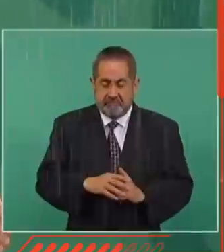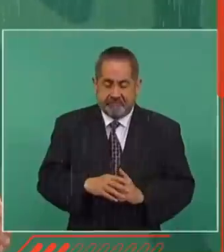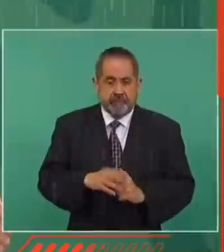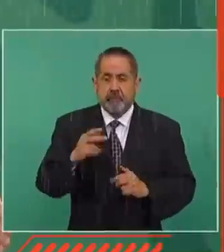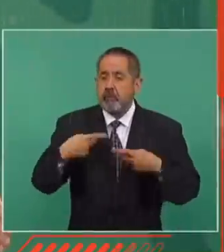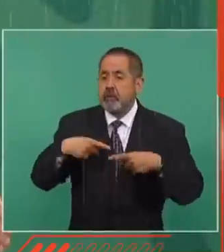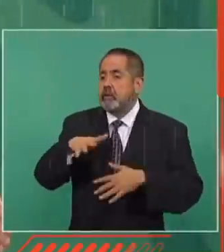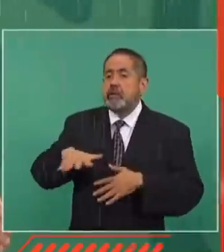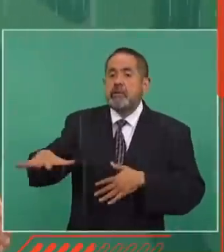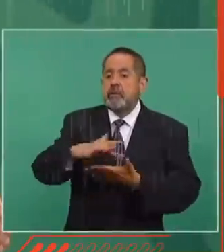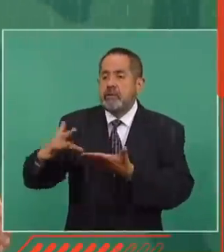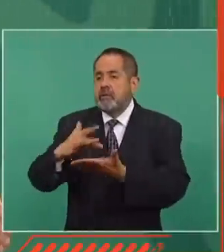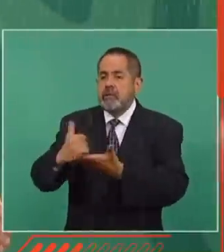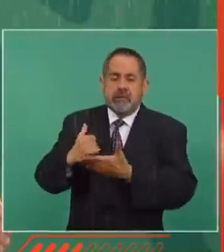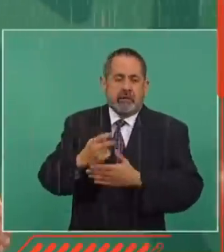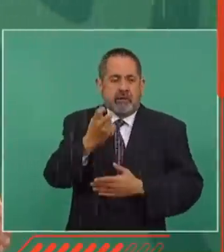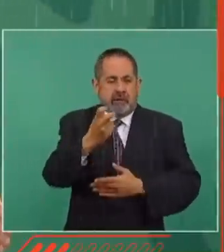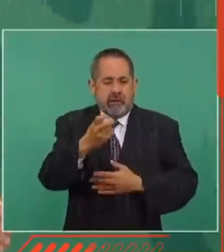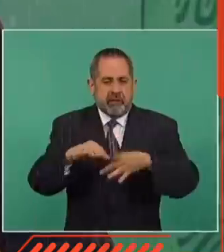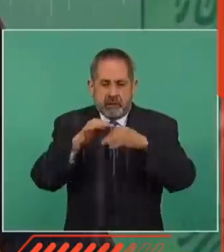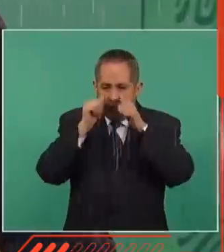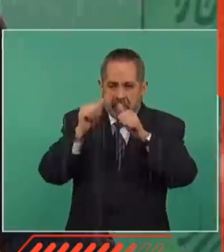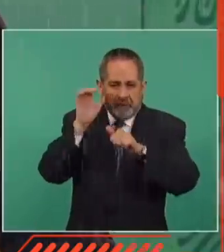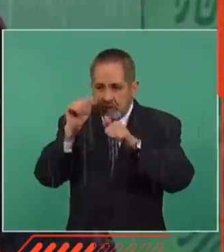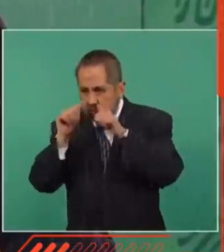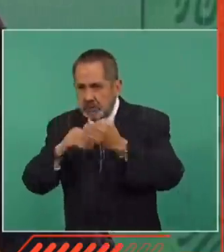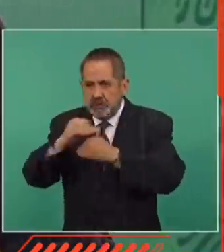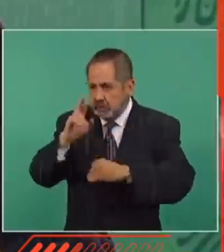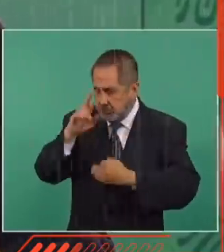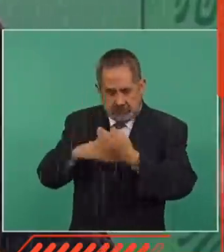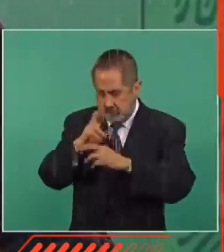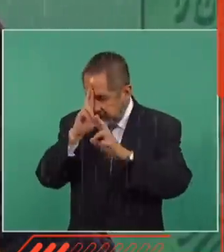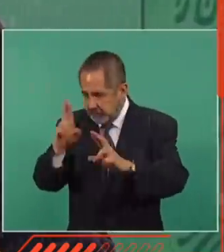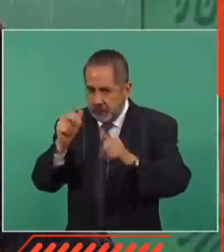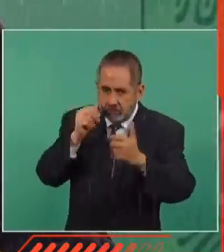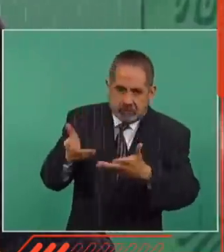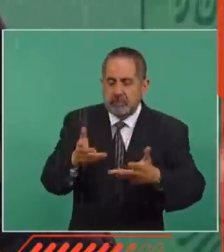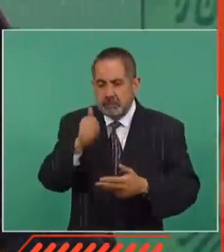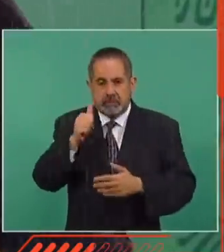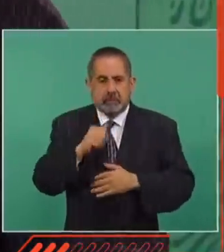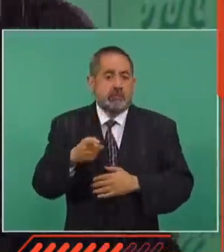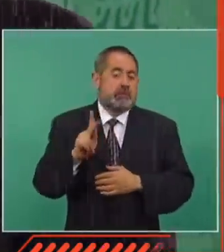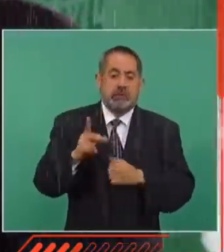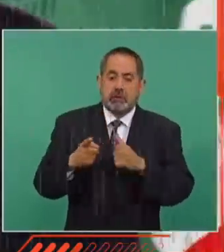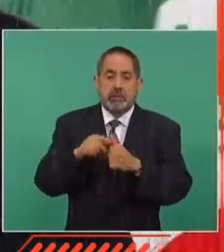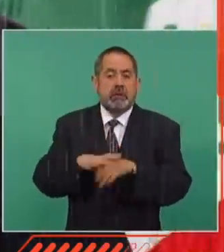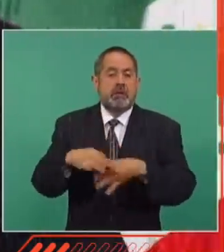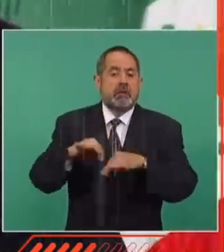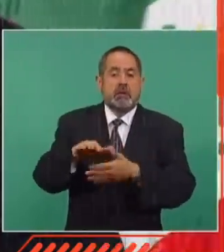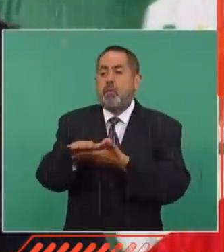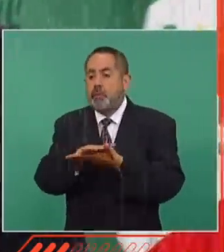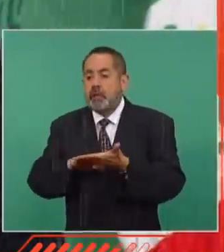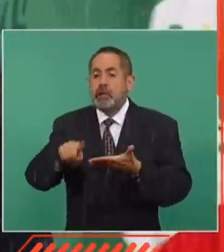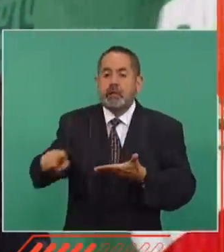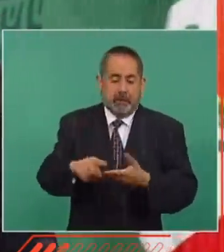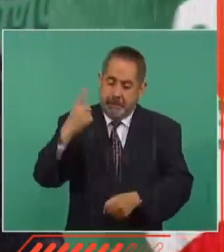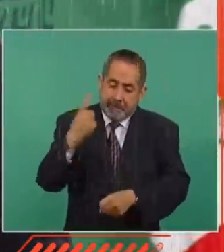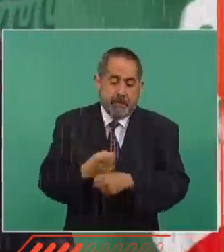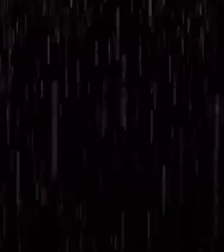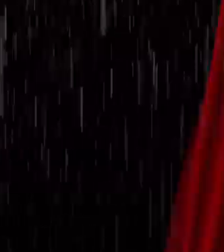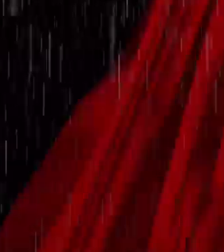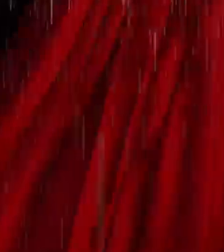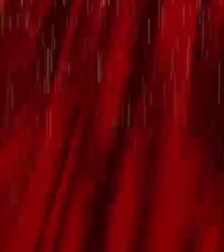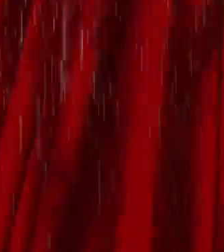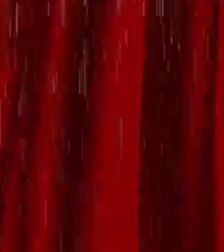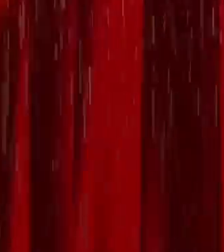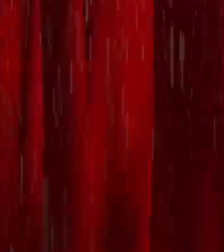pero no, es la gente, por eso atender a todos, escuchar a todos, respetar a todos, pero darle preferencia a la gente humilde y por el bien de todos primero los pobres.